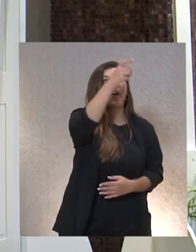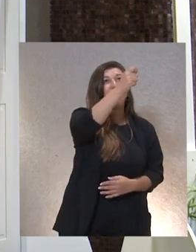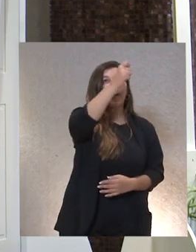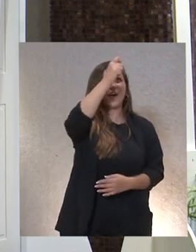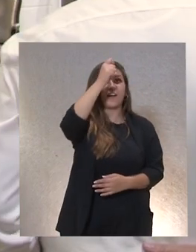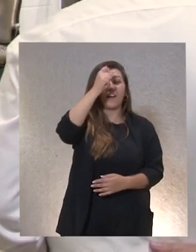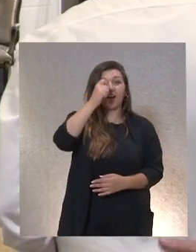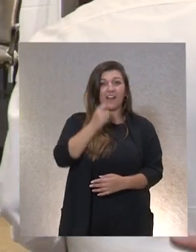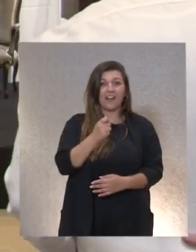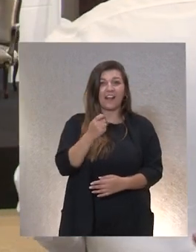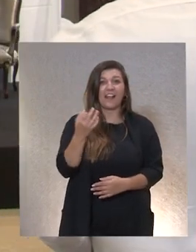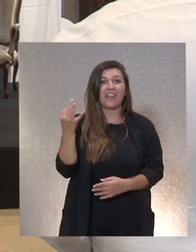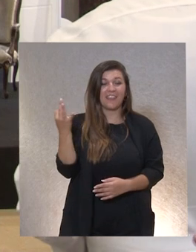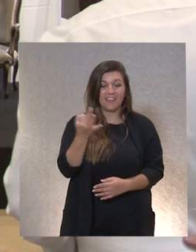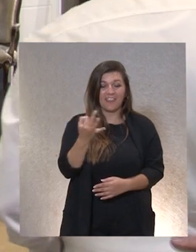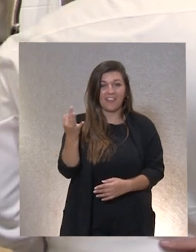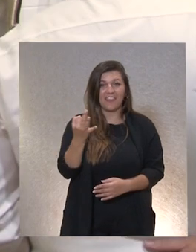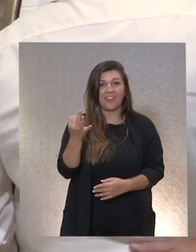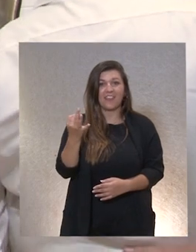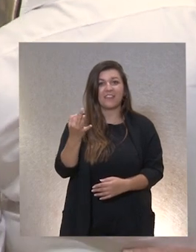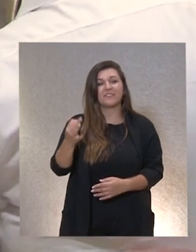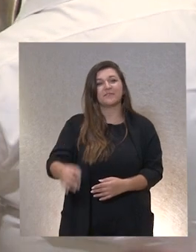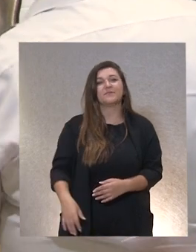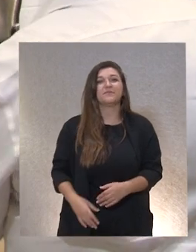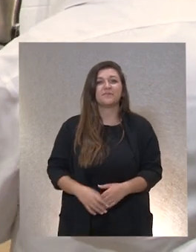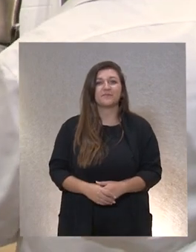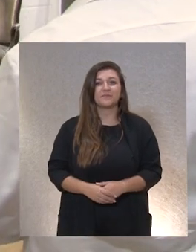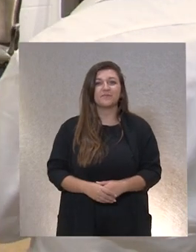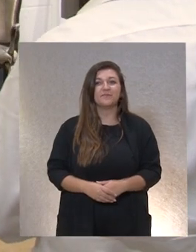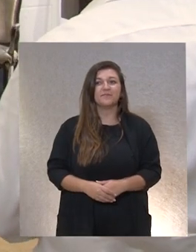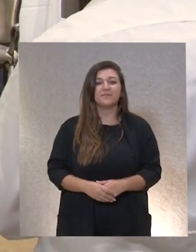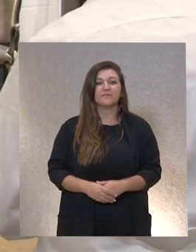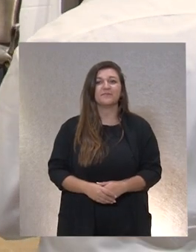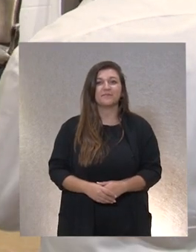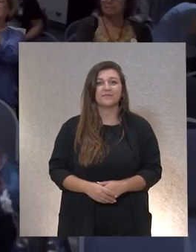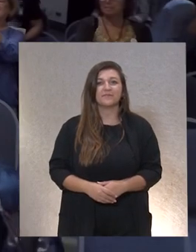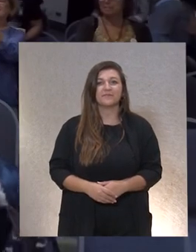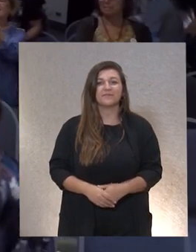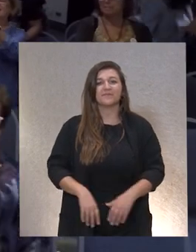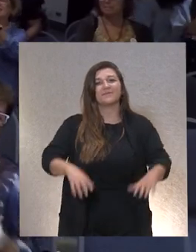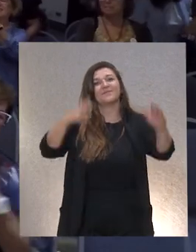floré de coger.